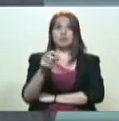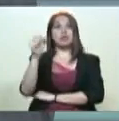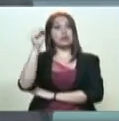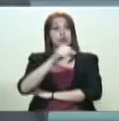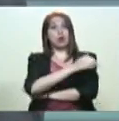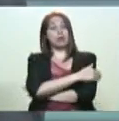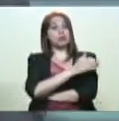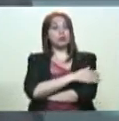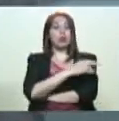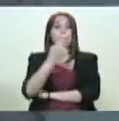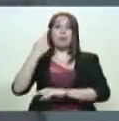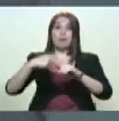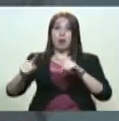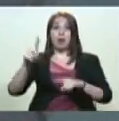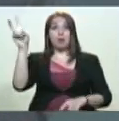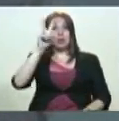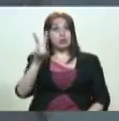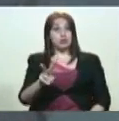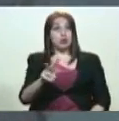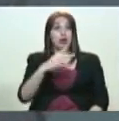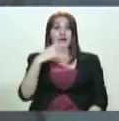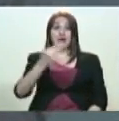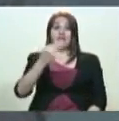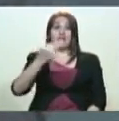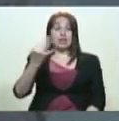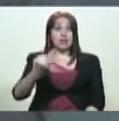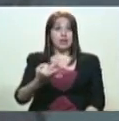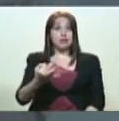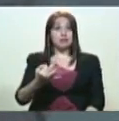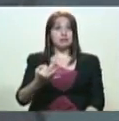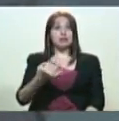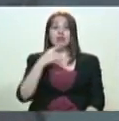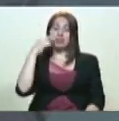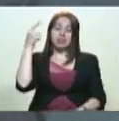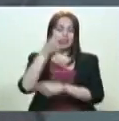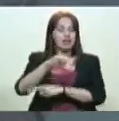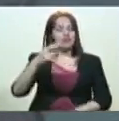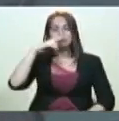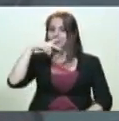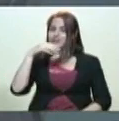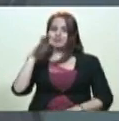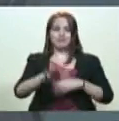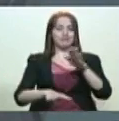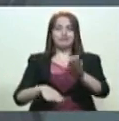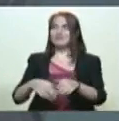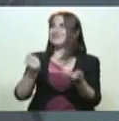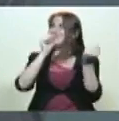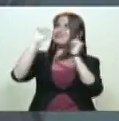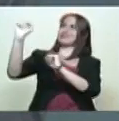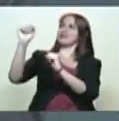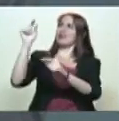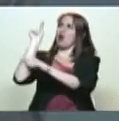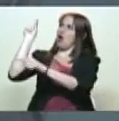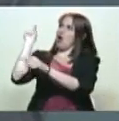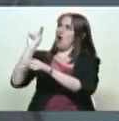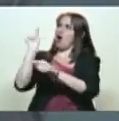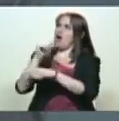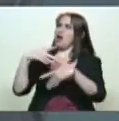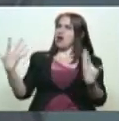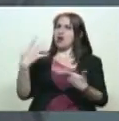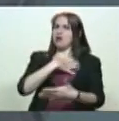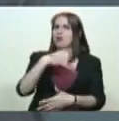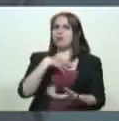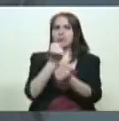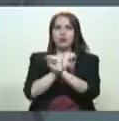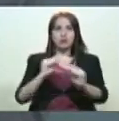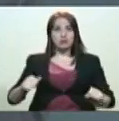pero son venezolanos, si es oposición realmente venezolana, tiene que salirle al paso a cualquier amenaza de intervención extranjera